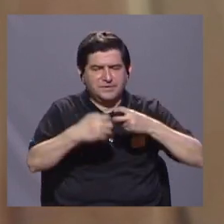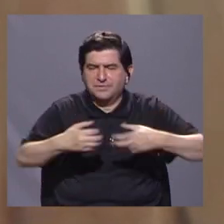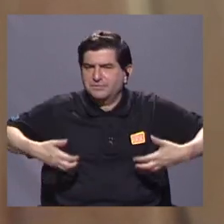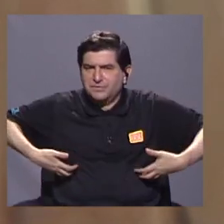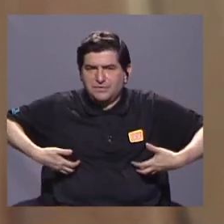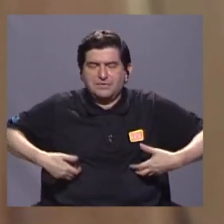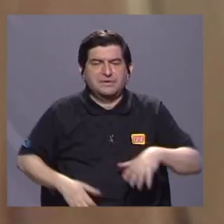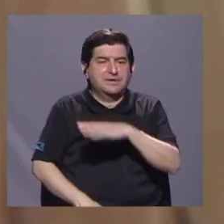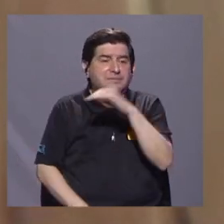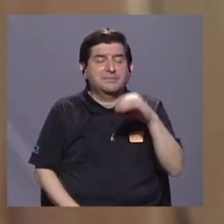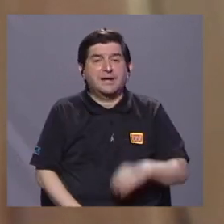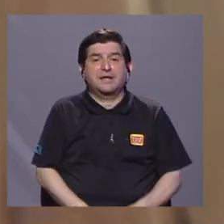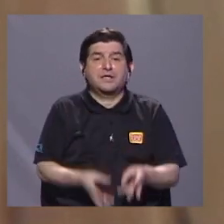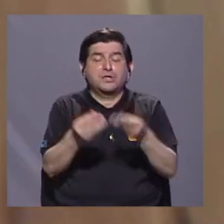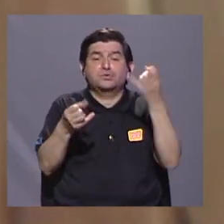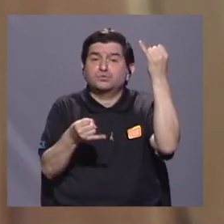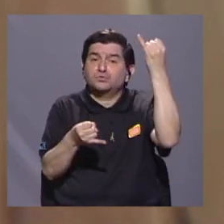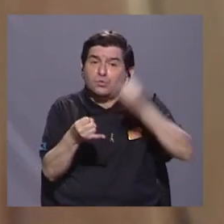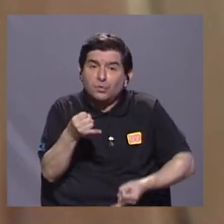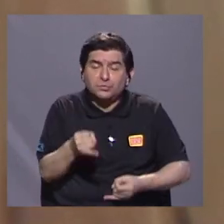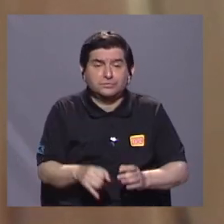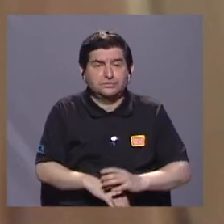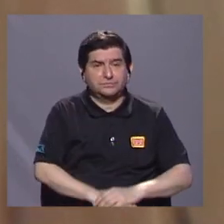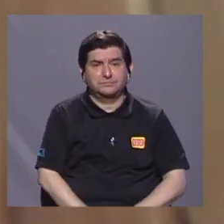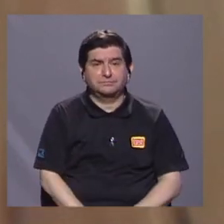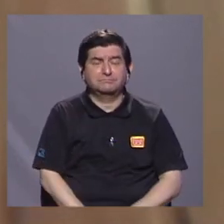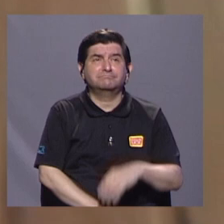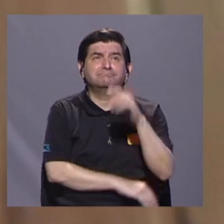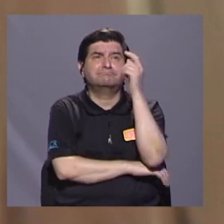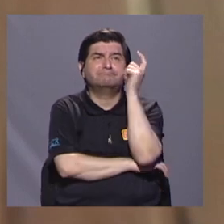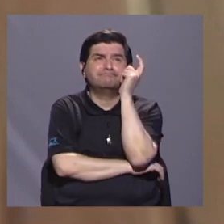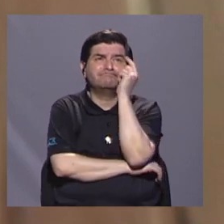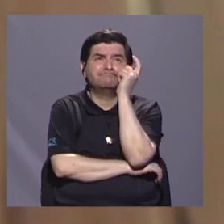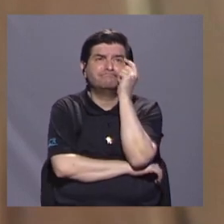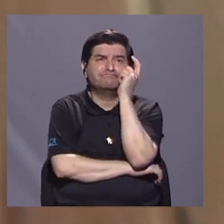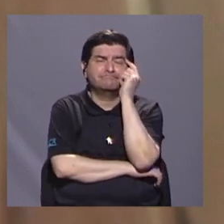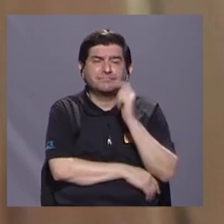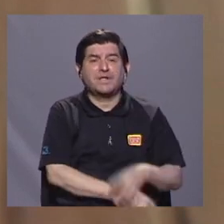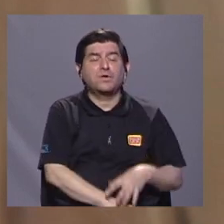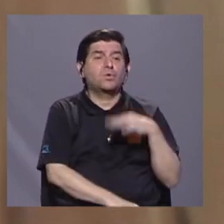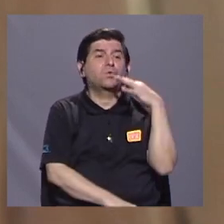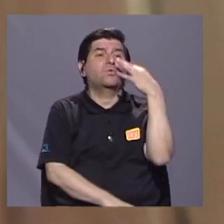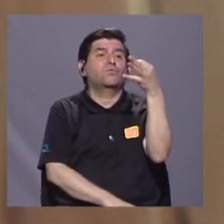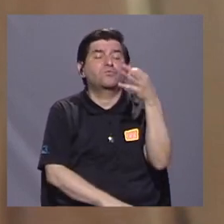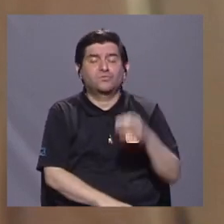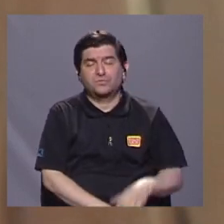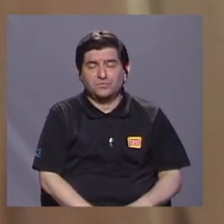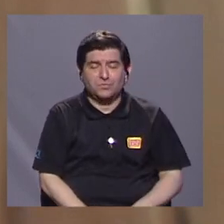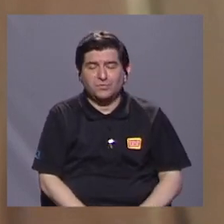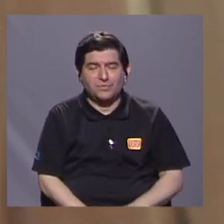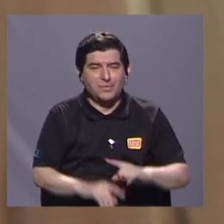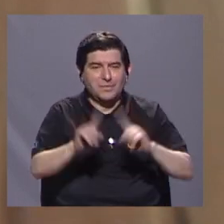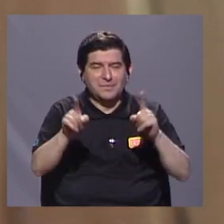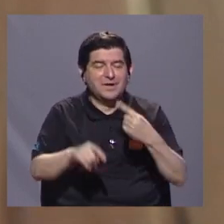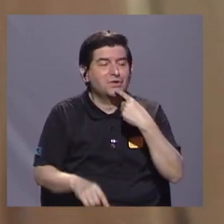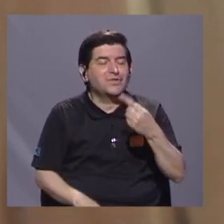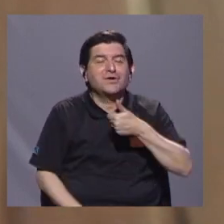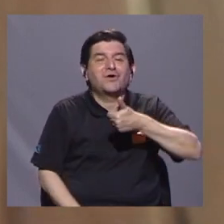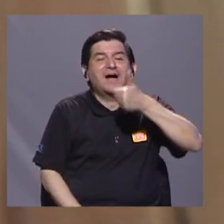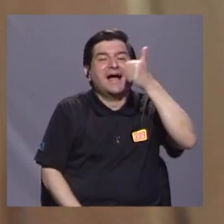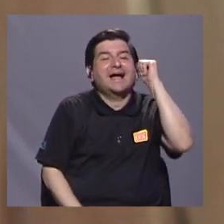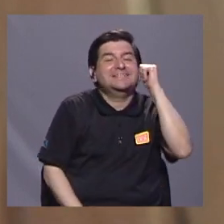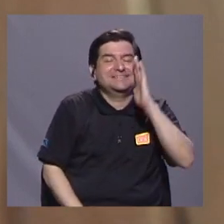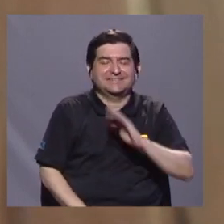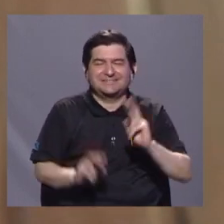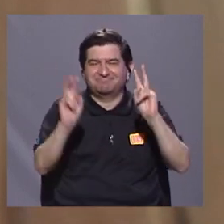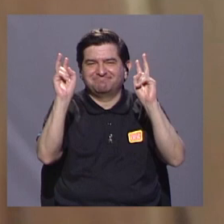Y la solución definitiva, pues es pensar en ese futuro de ayer. Y oiga que estoy diciendo ese futuro de